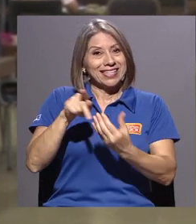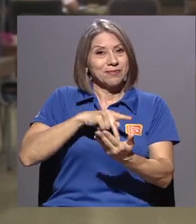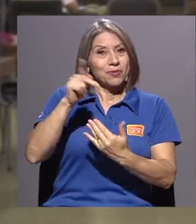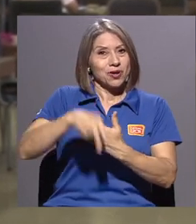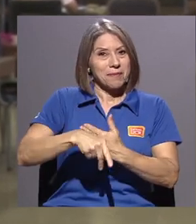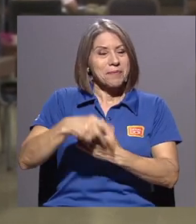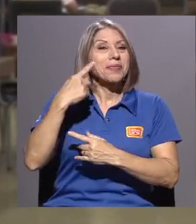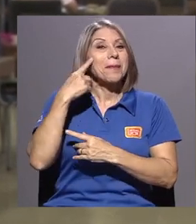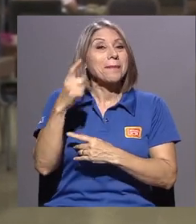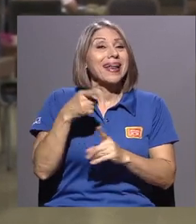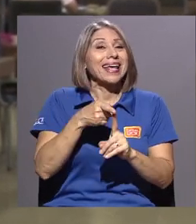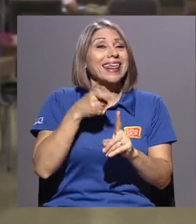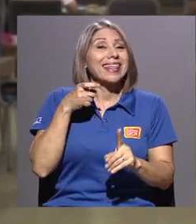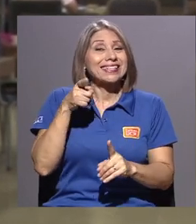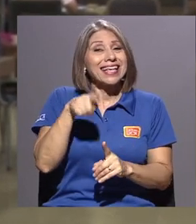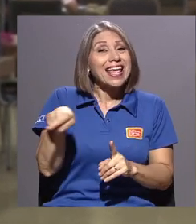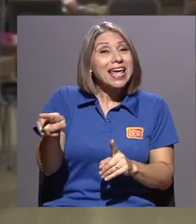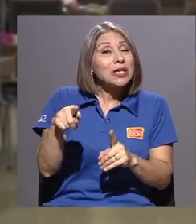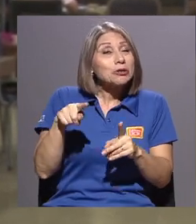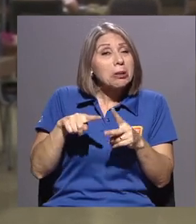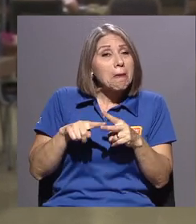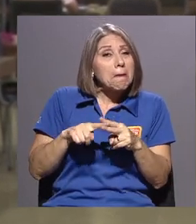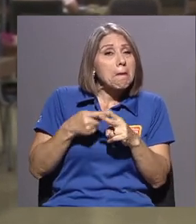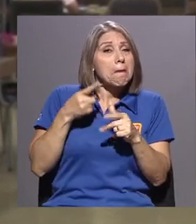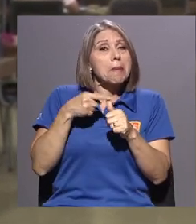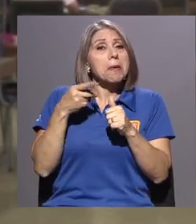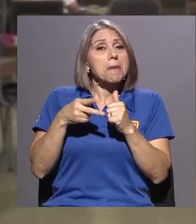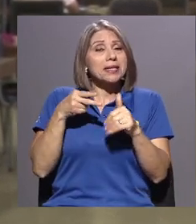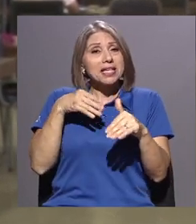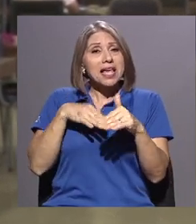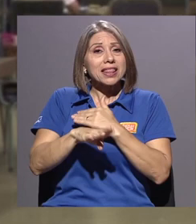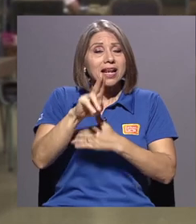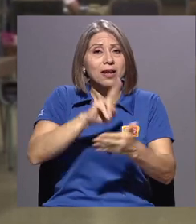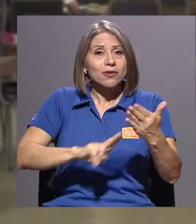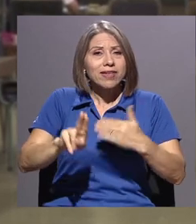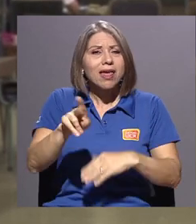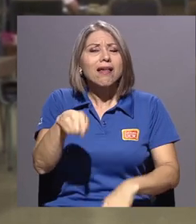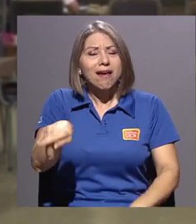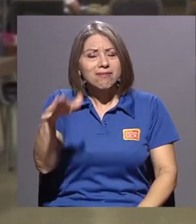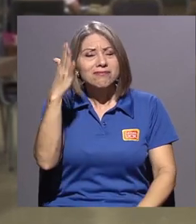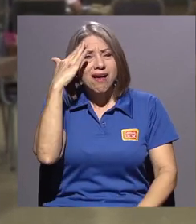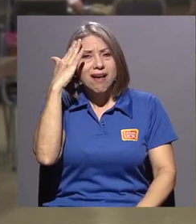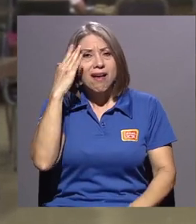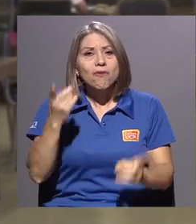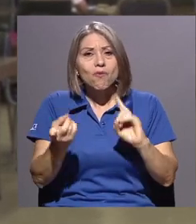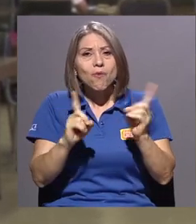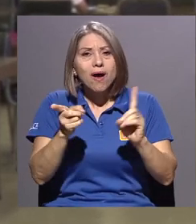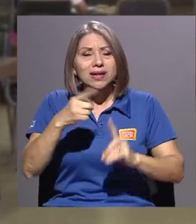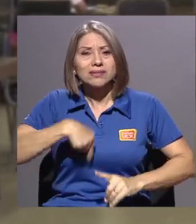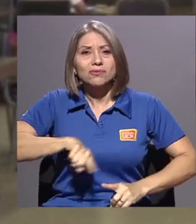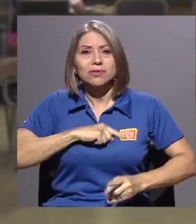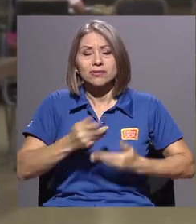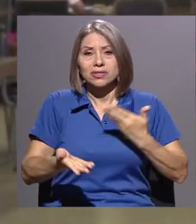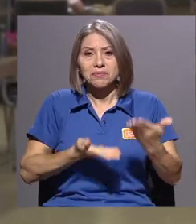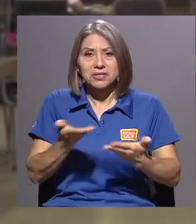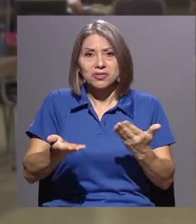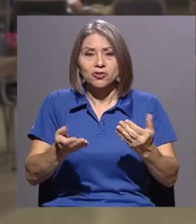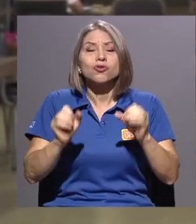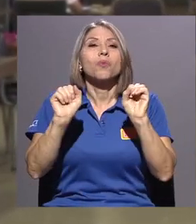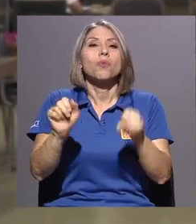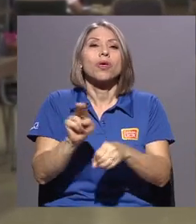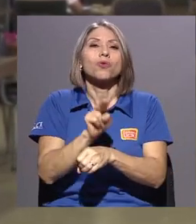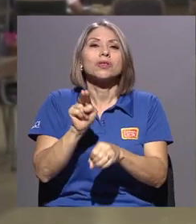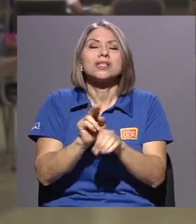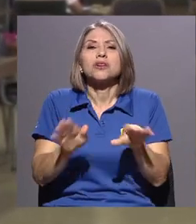enseñarles desde que están pequeñitos, desde que entran a la universidad, cuáles son los servicios que ofrecemos y cómo los pueden utilizar